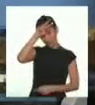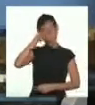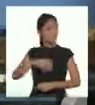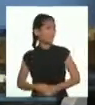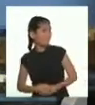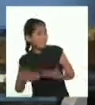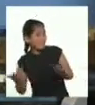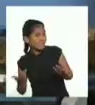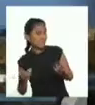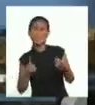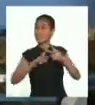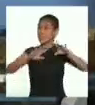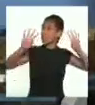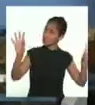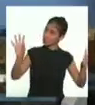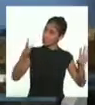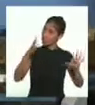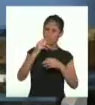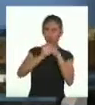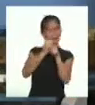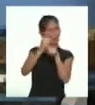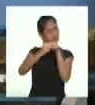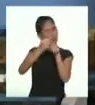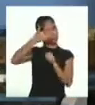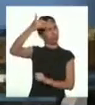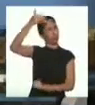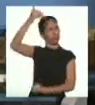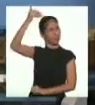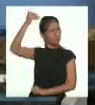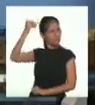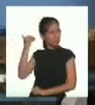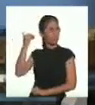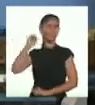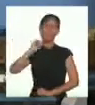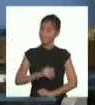peruana. Y debe ser hace mucho tiempo.